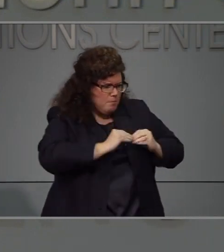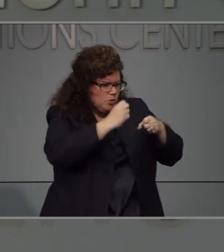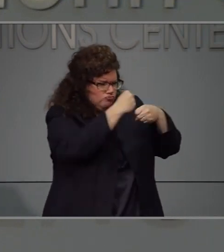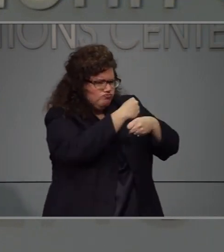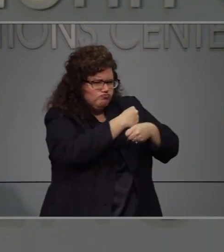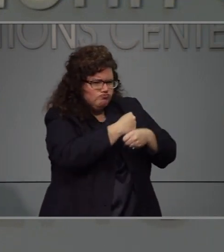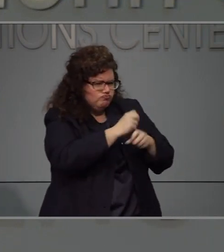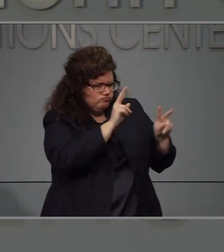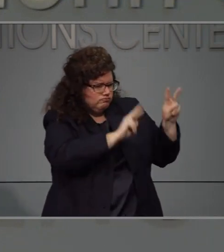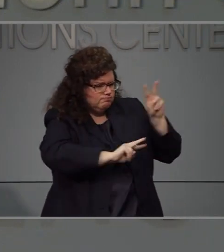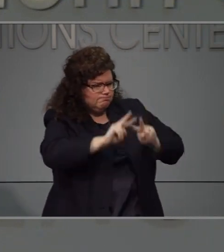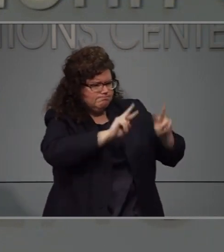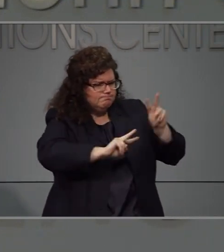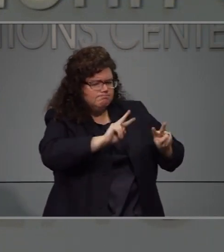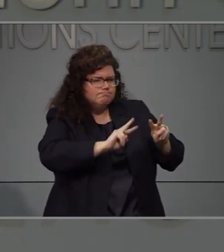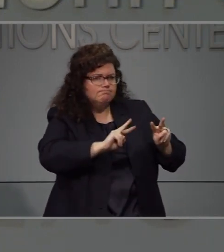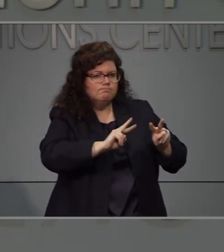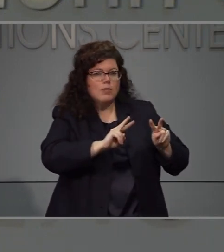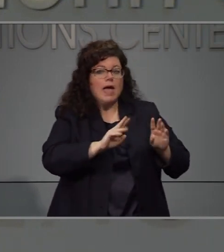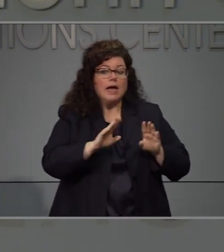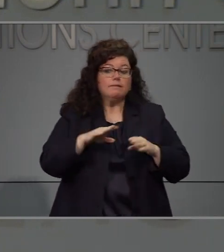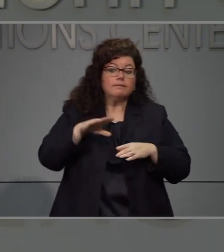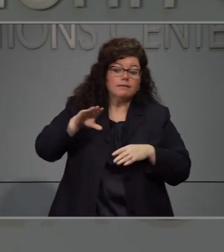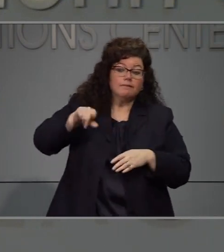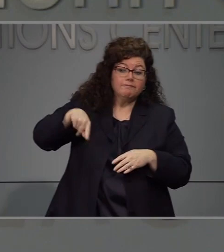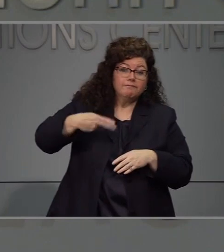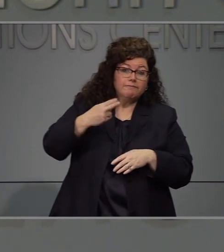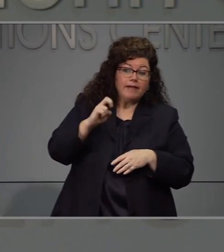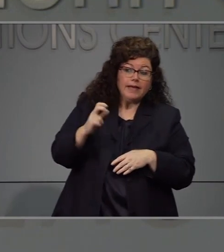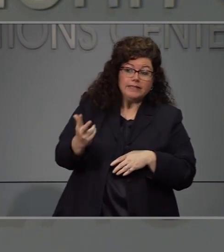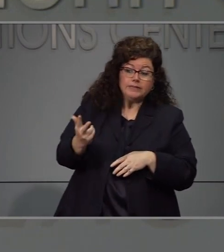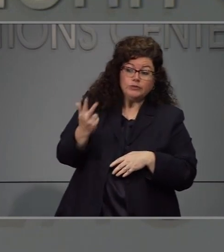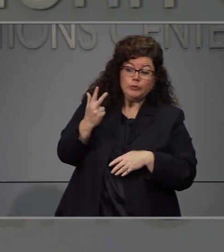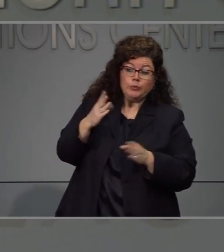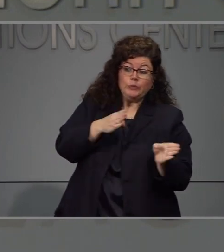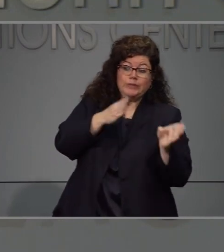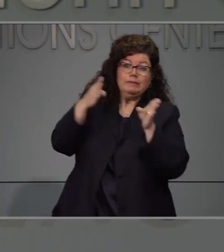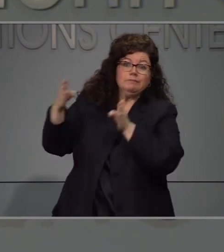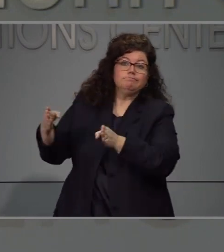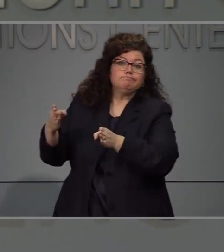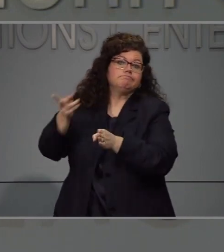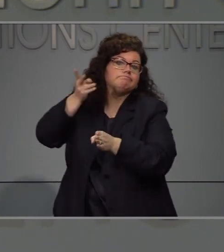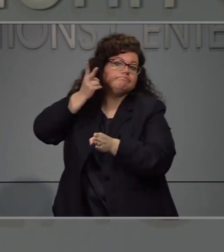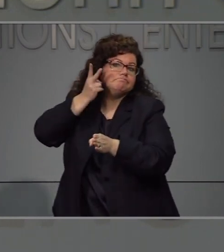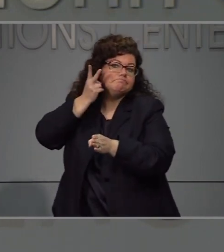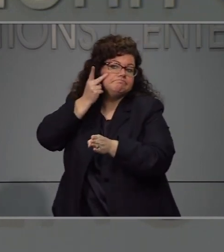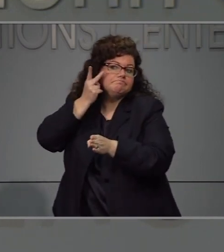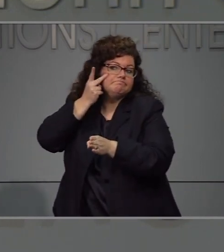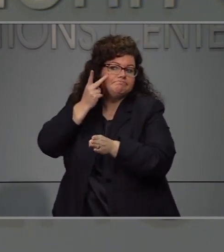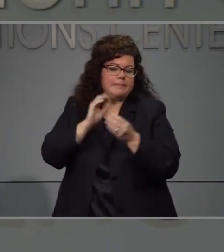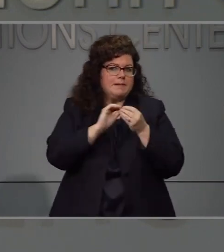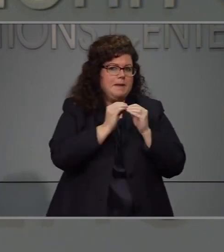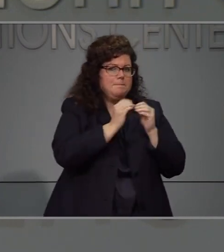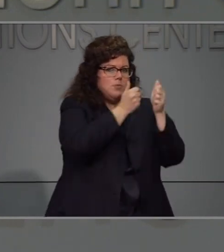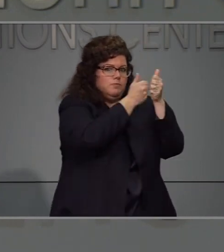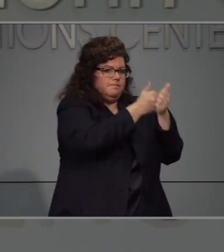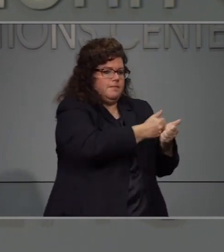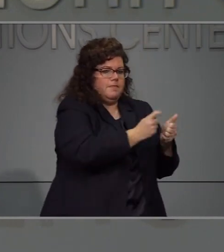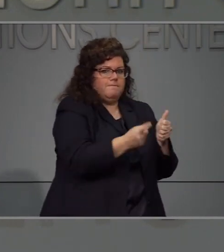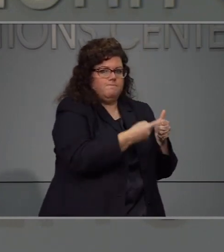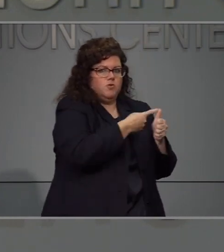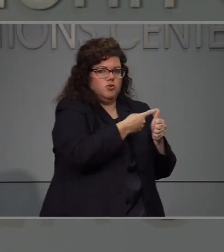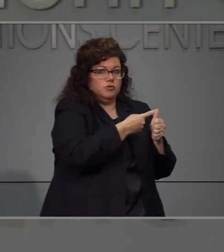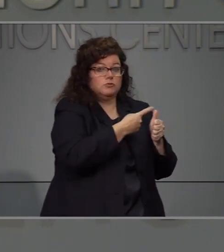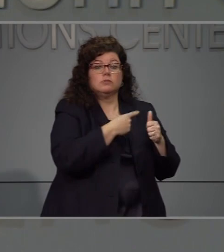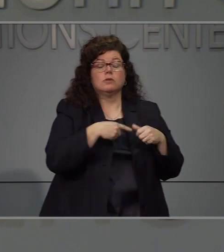podamos pasar a la fase tres, pero de una manera segura y esto es lo que la estrella que nos va a guiar a cerciorarnos